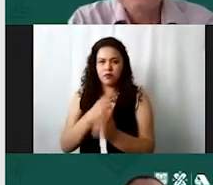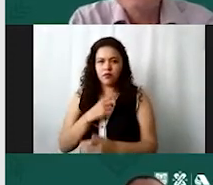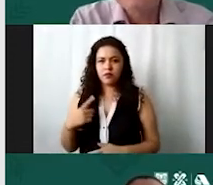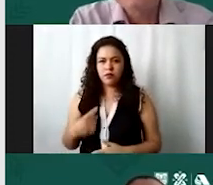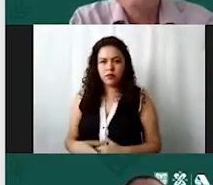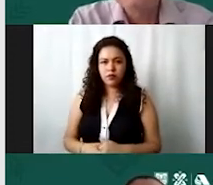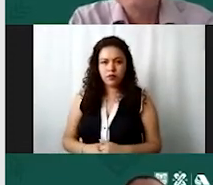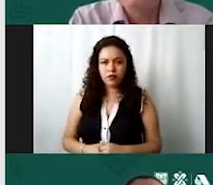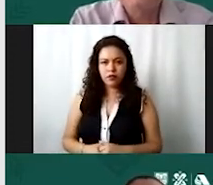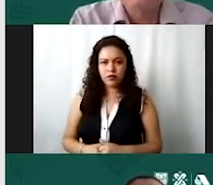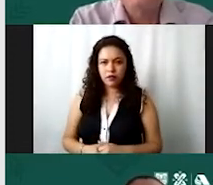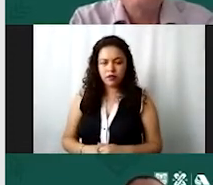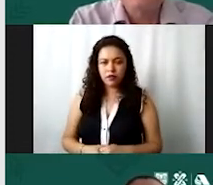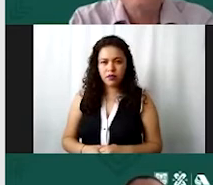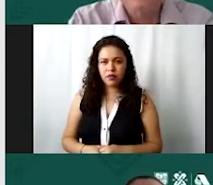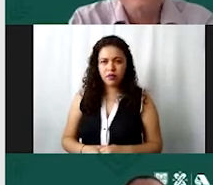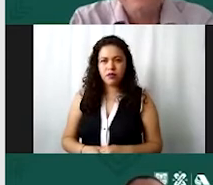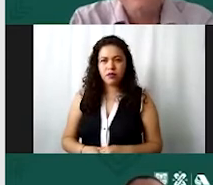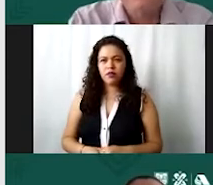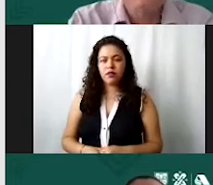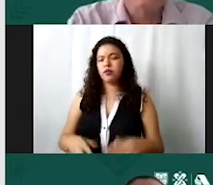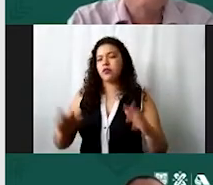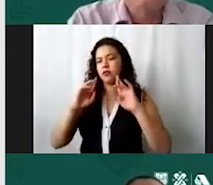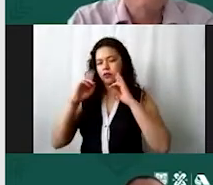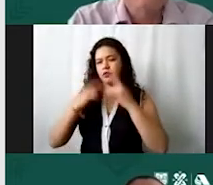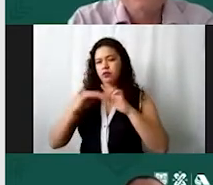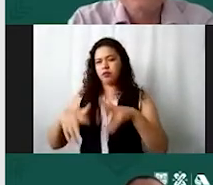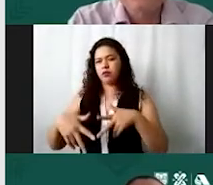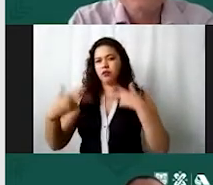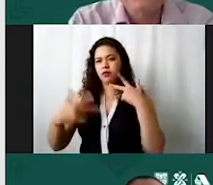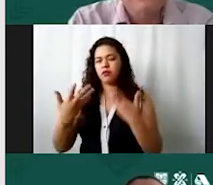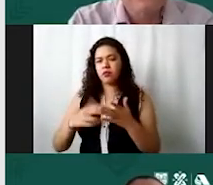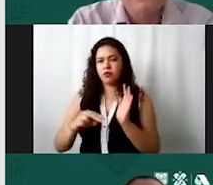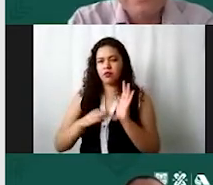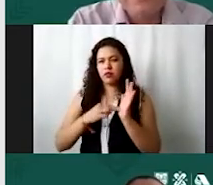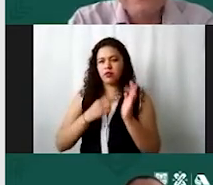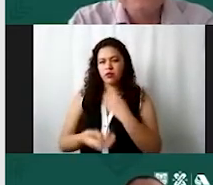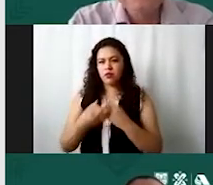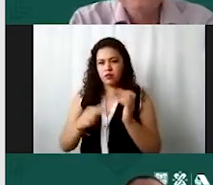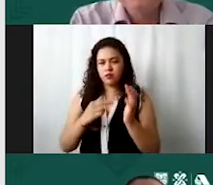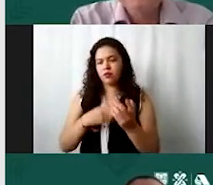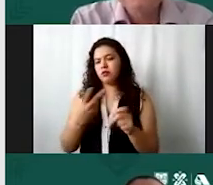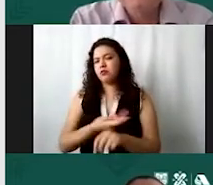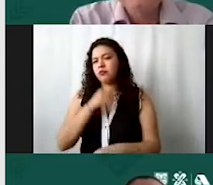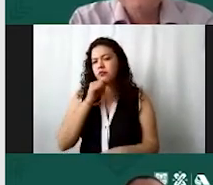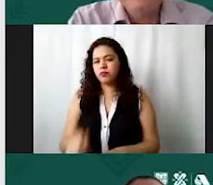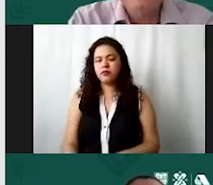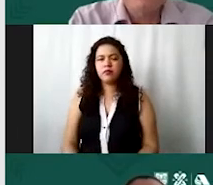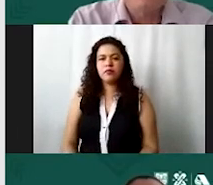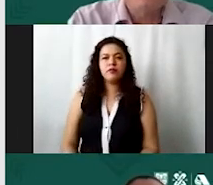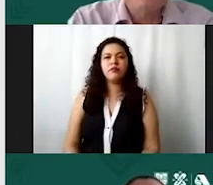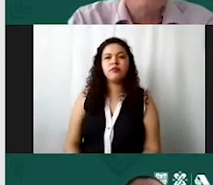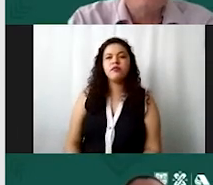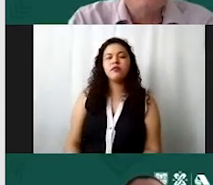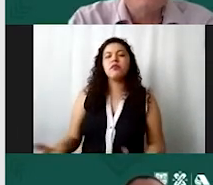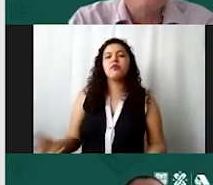presidente y secretario hablando de una virtual a veces hemos tenido actos virtuales firmadas por todos no pasa nada y en el acta